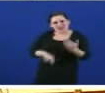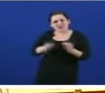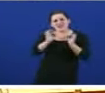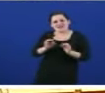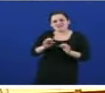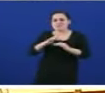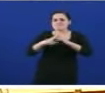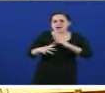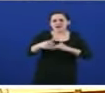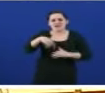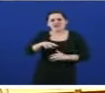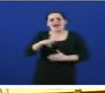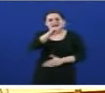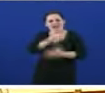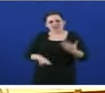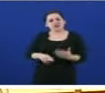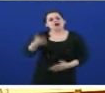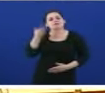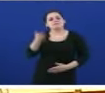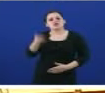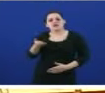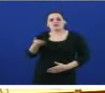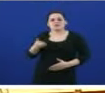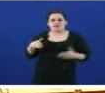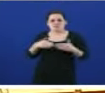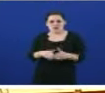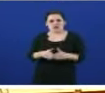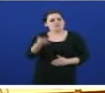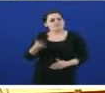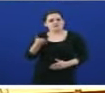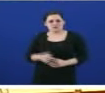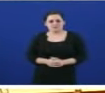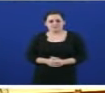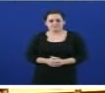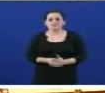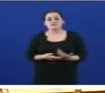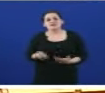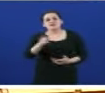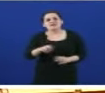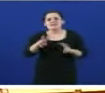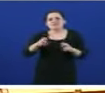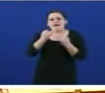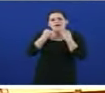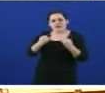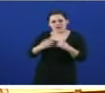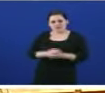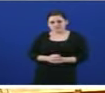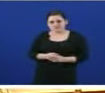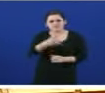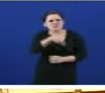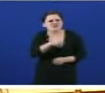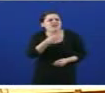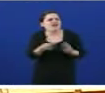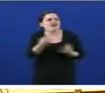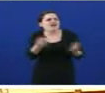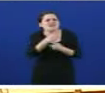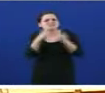actividade na que Galiza o seu pesar segue sendo unha potencia. E falemos tamén da enerxía. Que fixeron